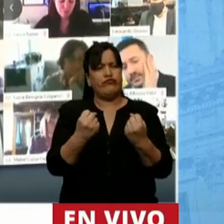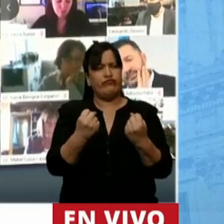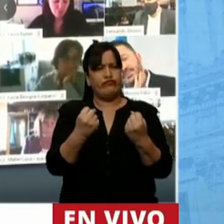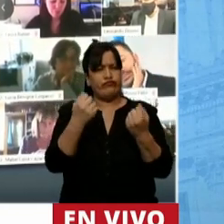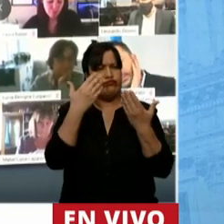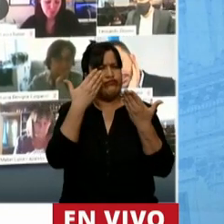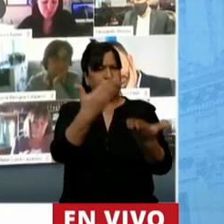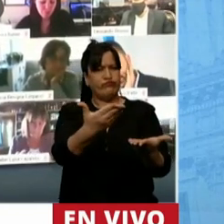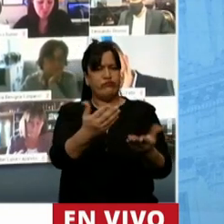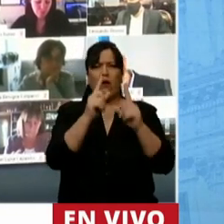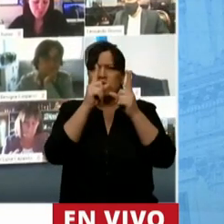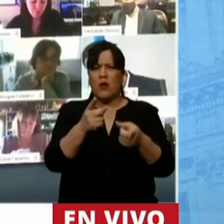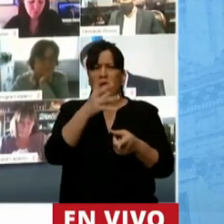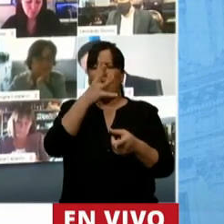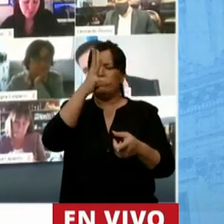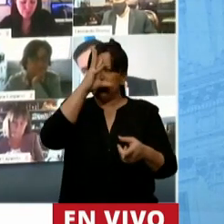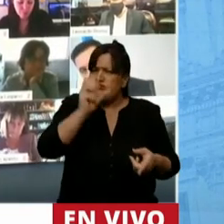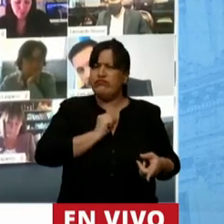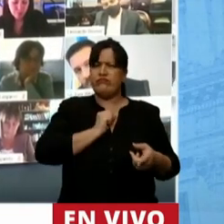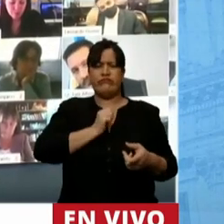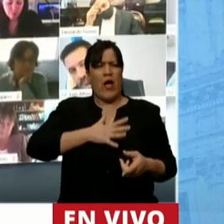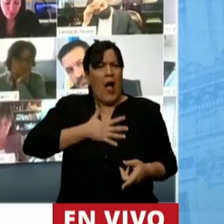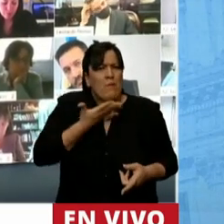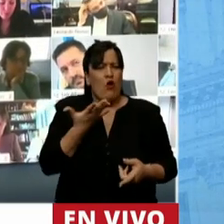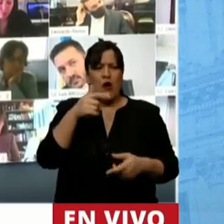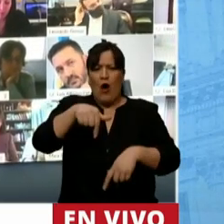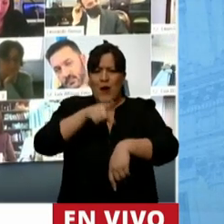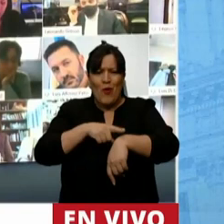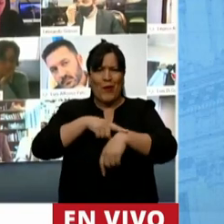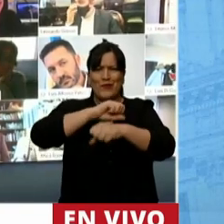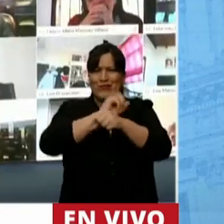con mucho coraje y con mucho amor el tiempo que nos toca